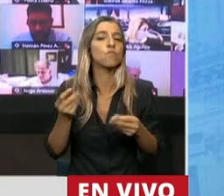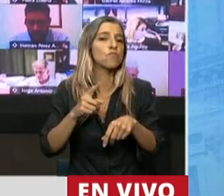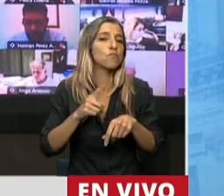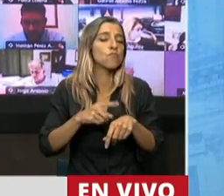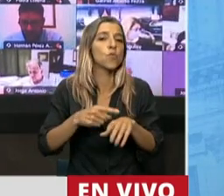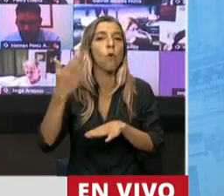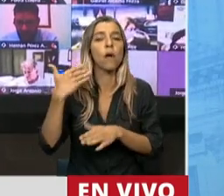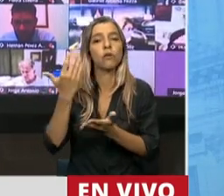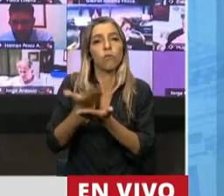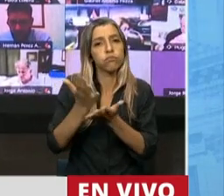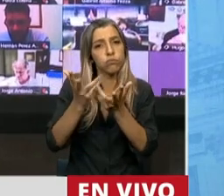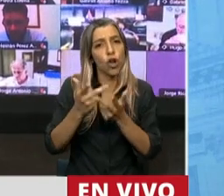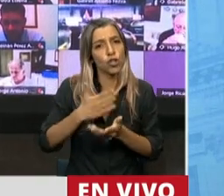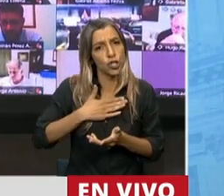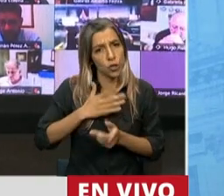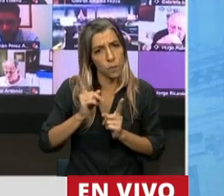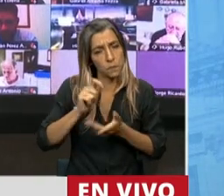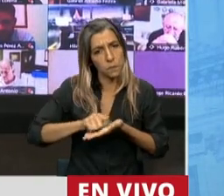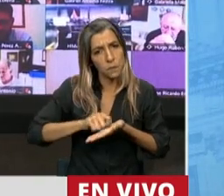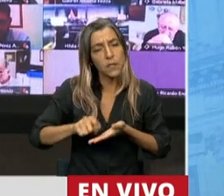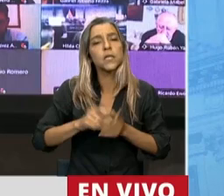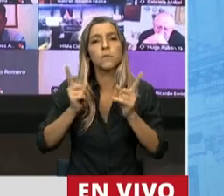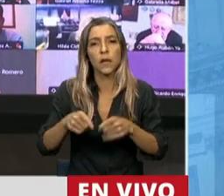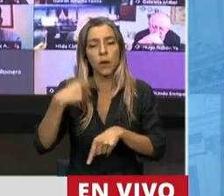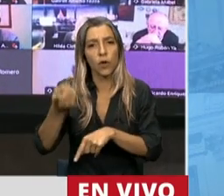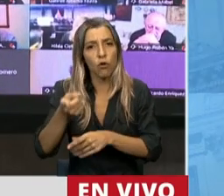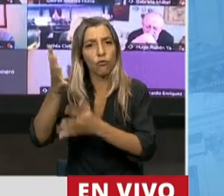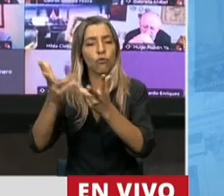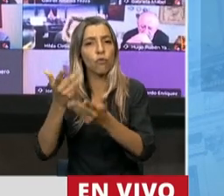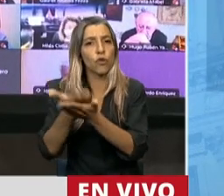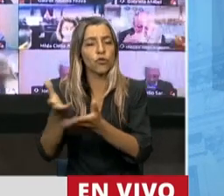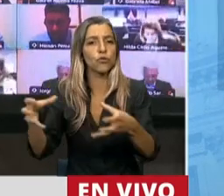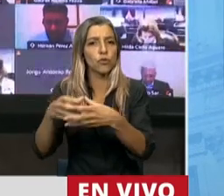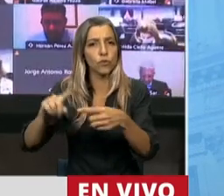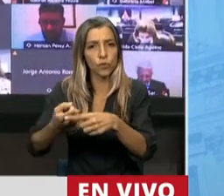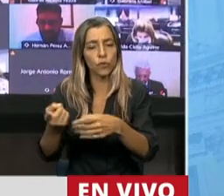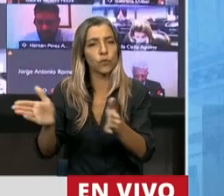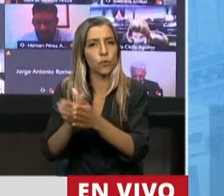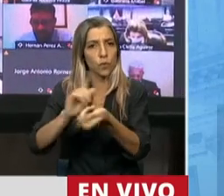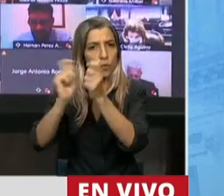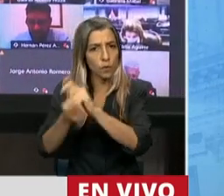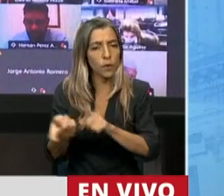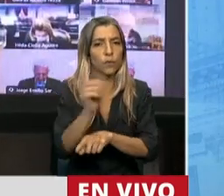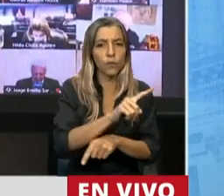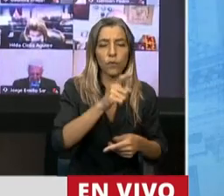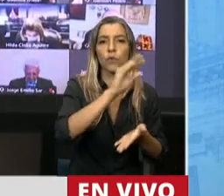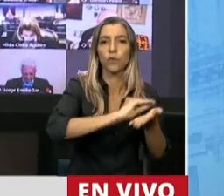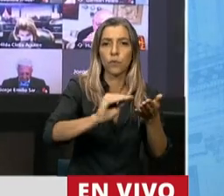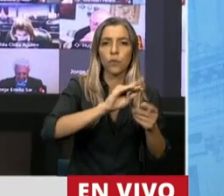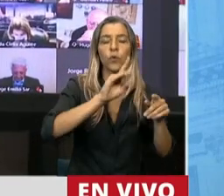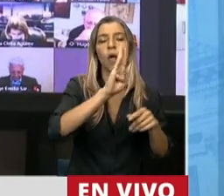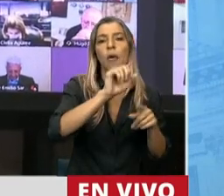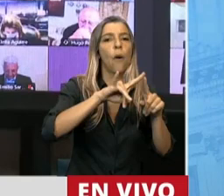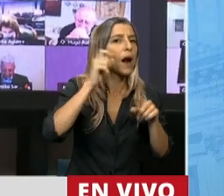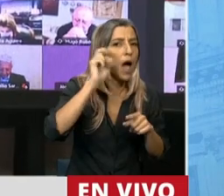un proyecto de mi autoría junto a otros diputados de Juntos por el Cambio, otro proyecto presentado por la diputada María Brauer, por la diputada Blanco Zuna y